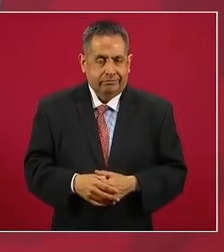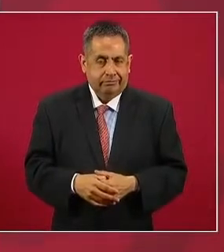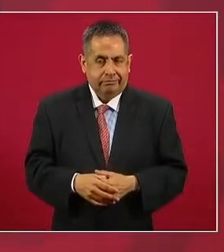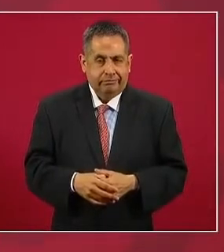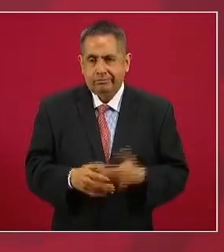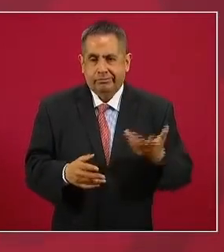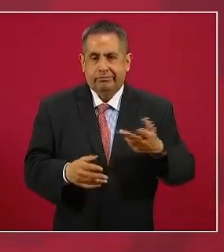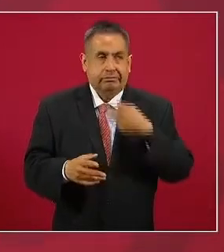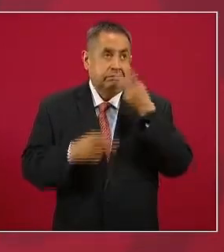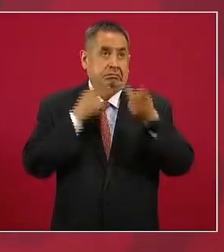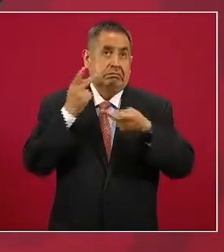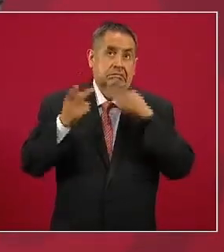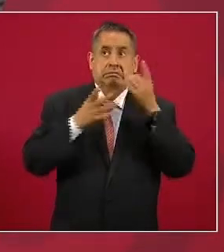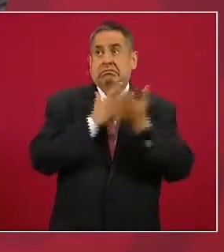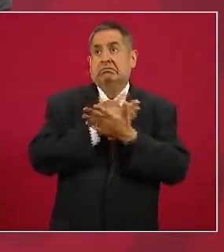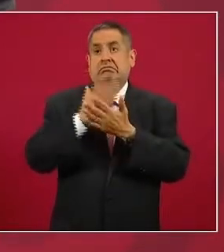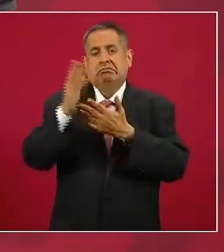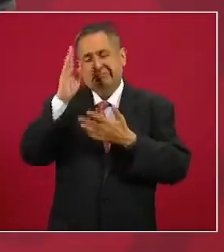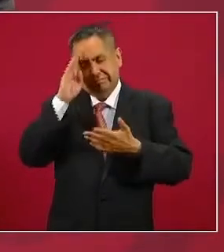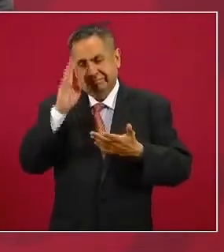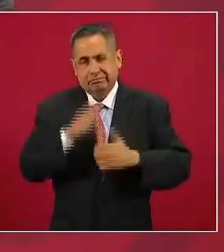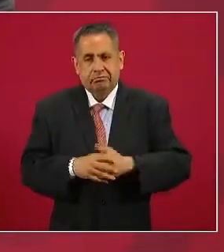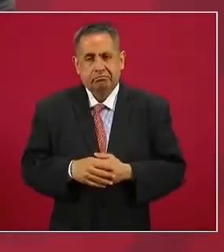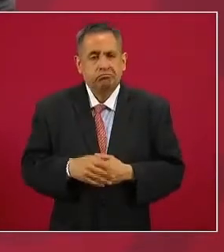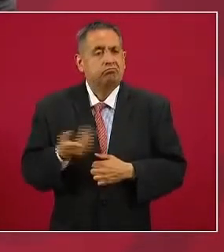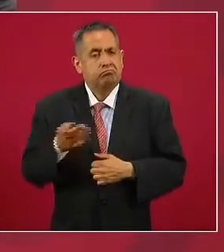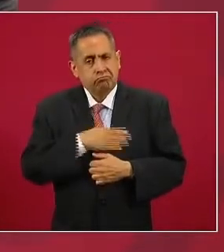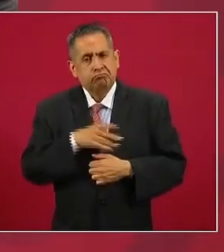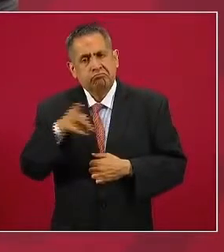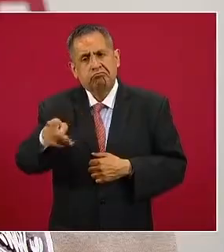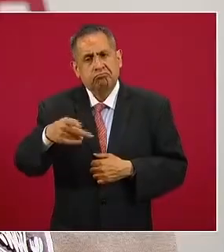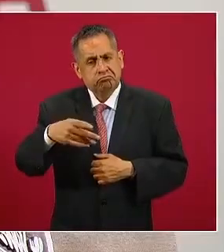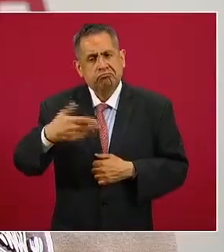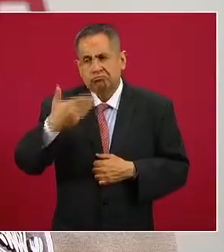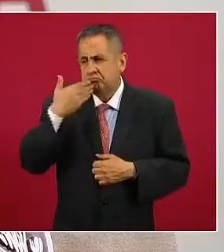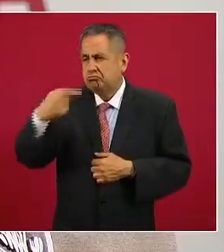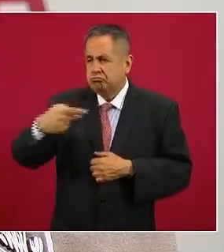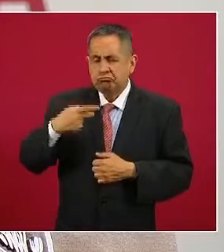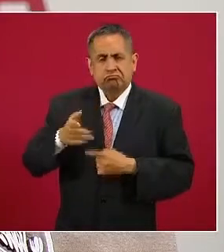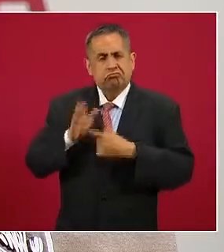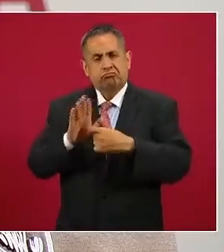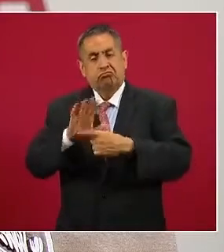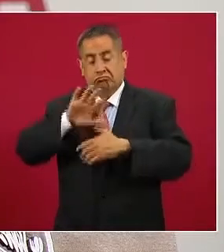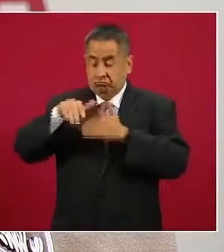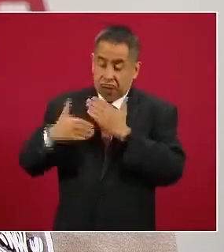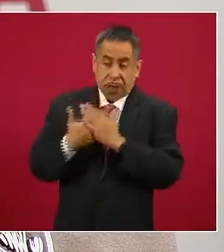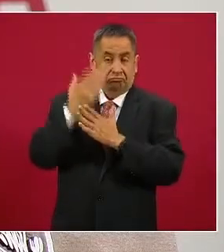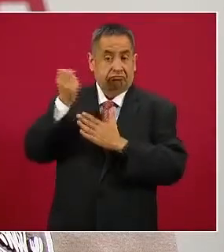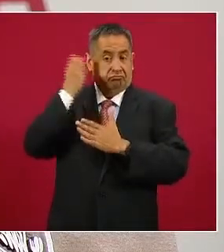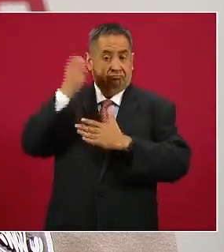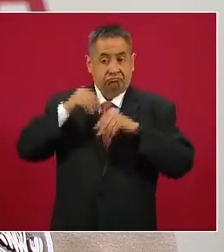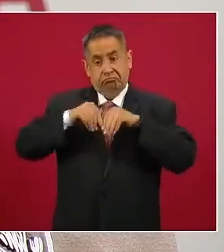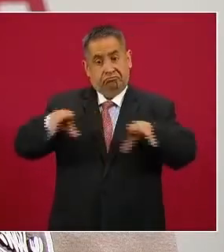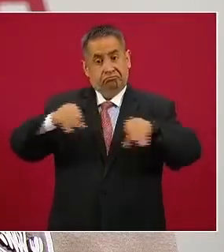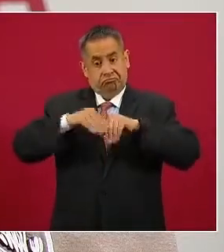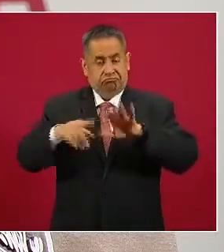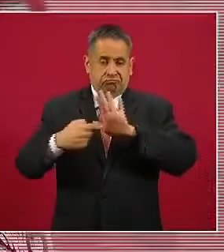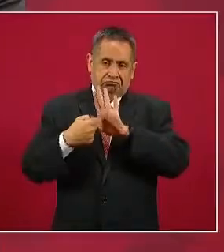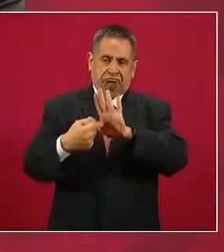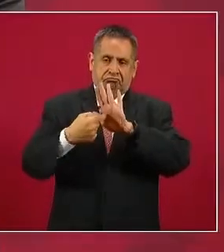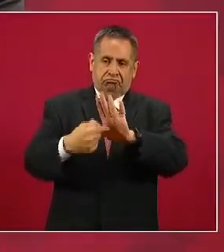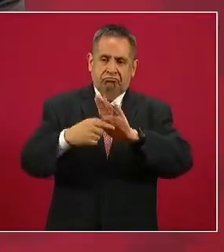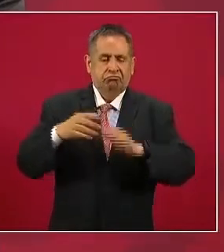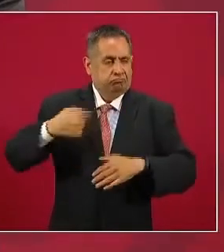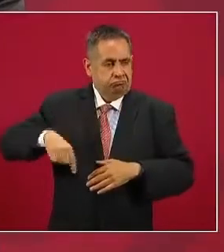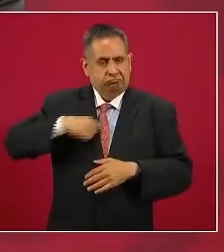le dan vuelo a este asunto pero qué bien repito que existen las mañaneras para que se conozca también nuestra